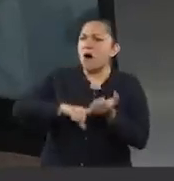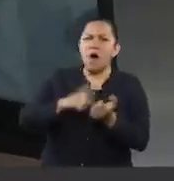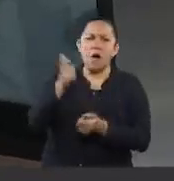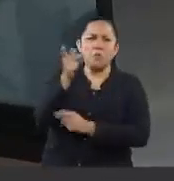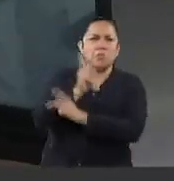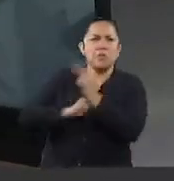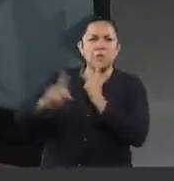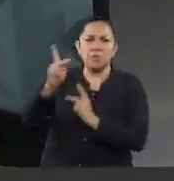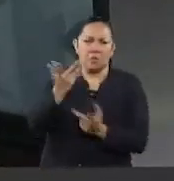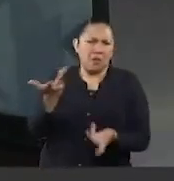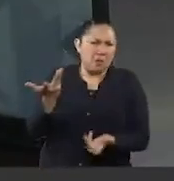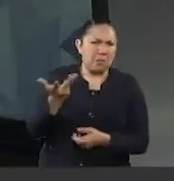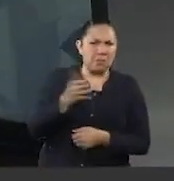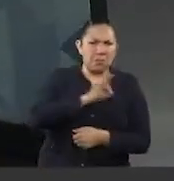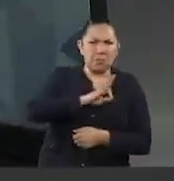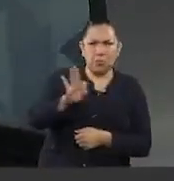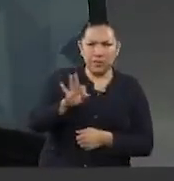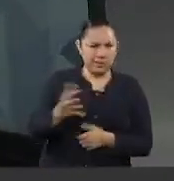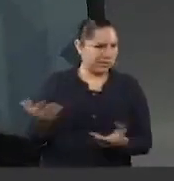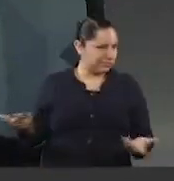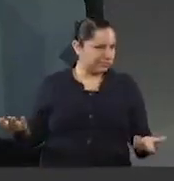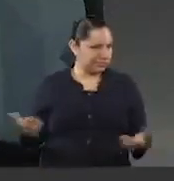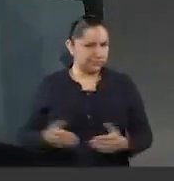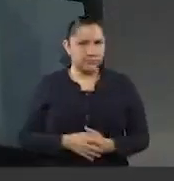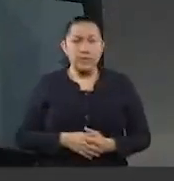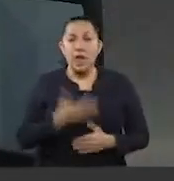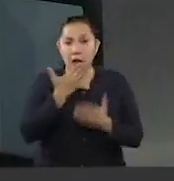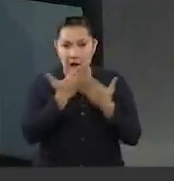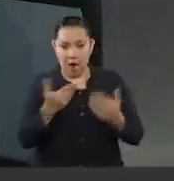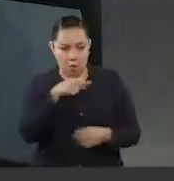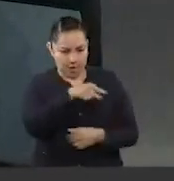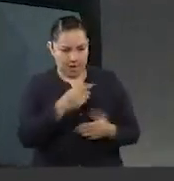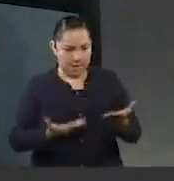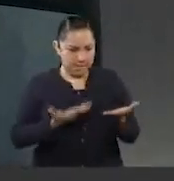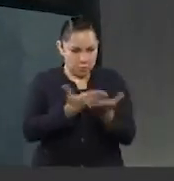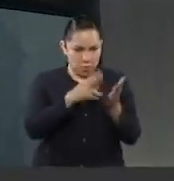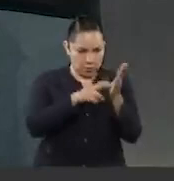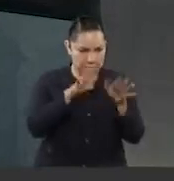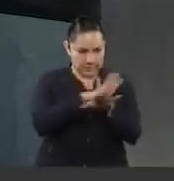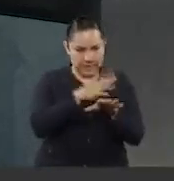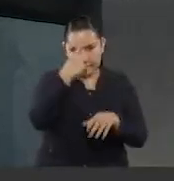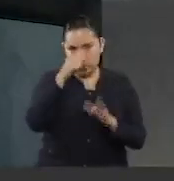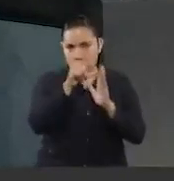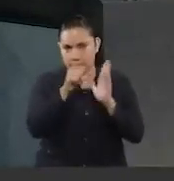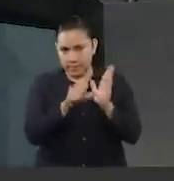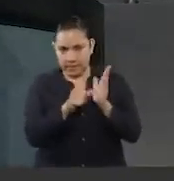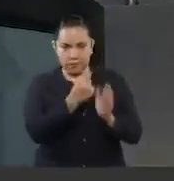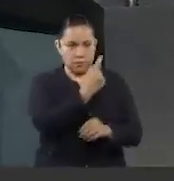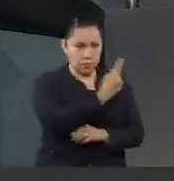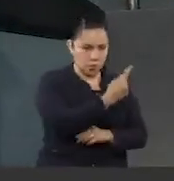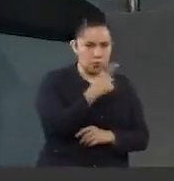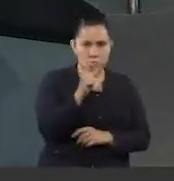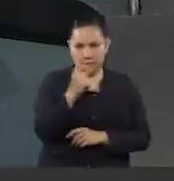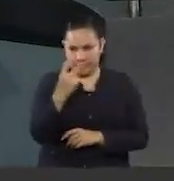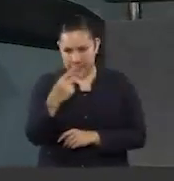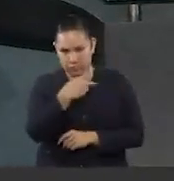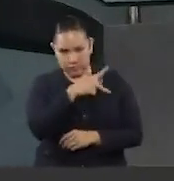Vamos a ver a detalle de qué se trata esta propuesta de modificación a los artículos 1 y 22 de la Ley de Ingresos.